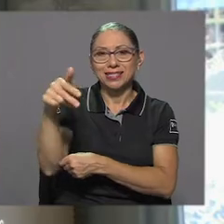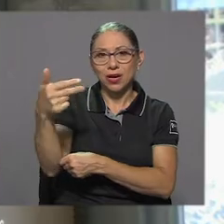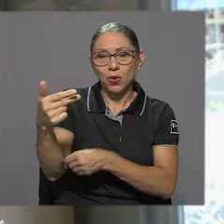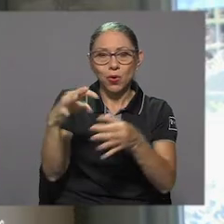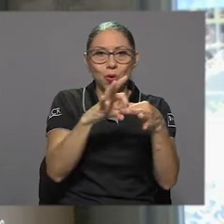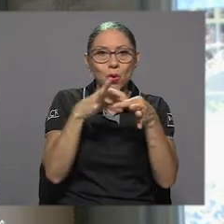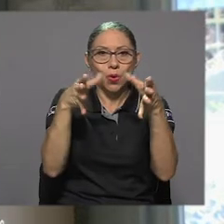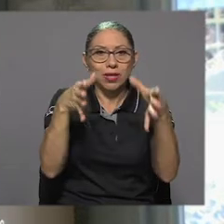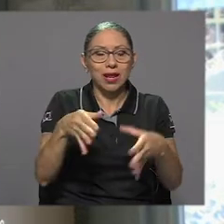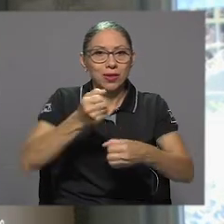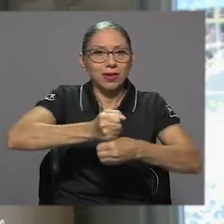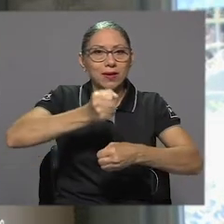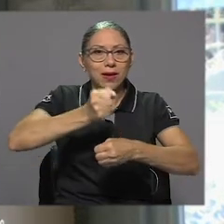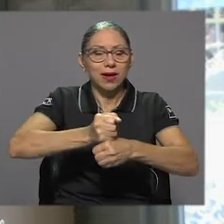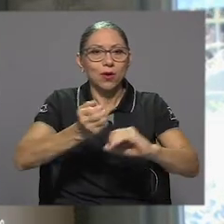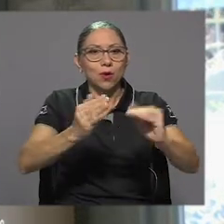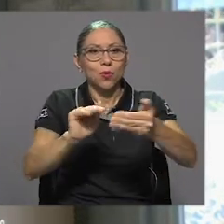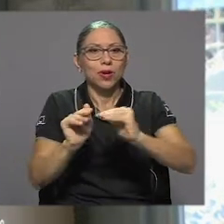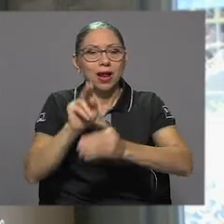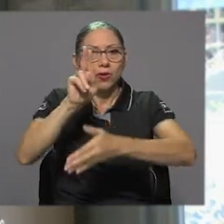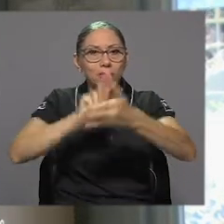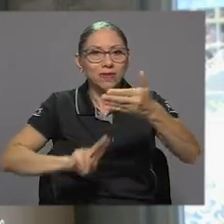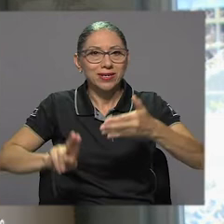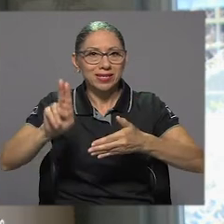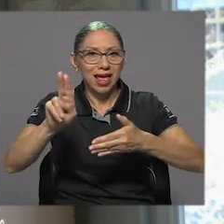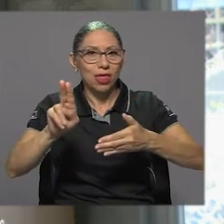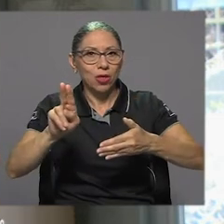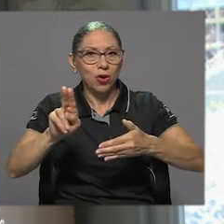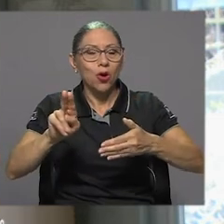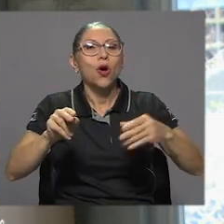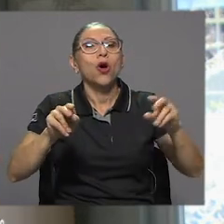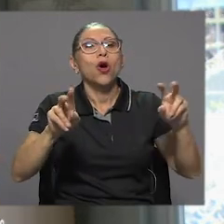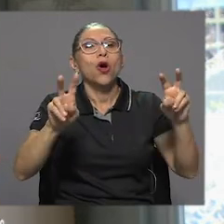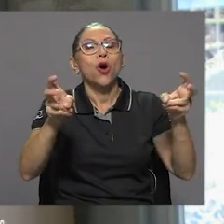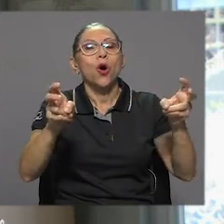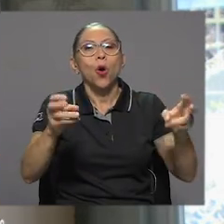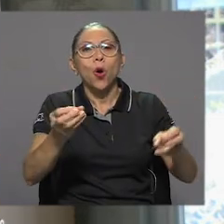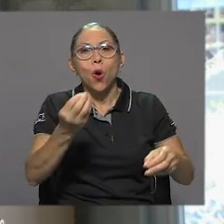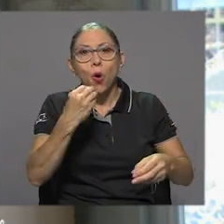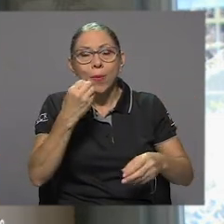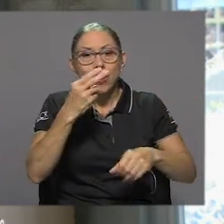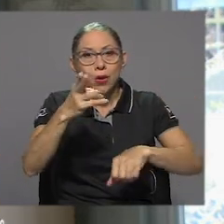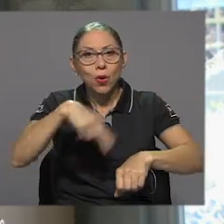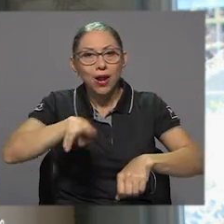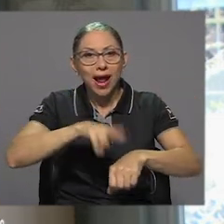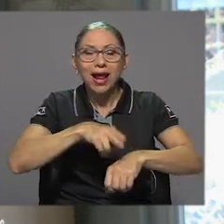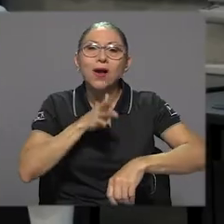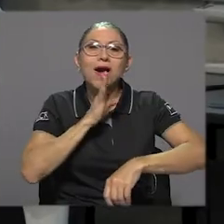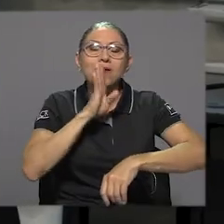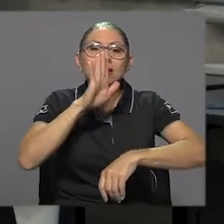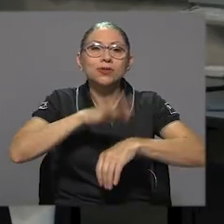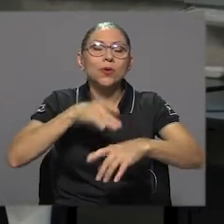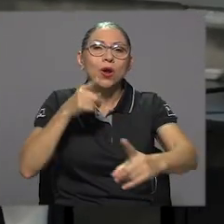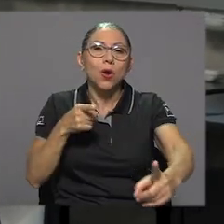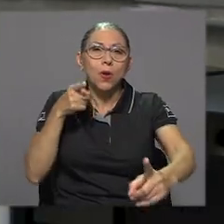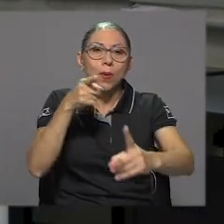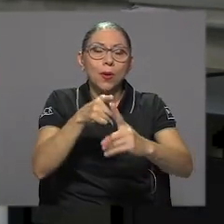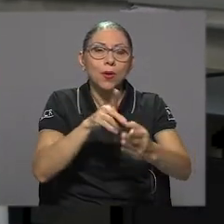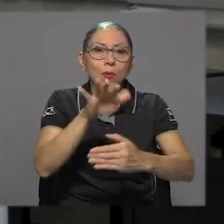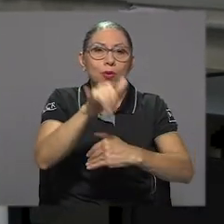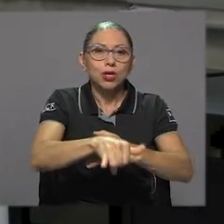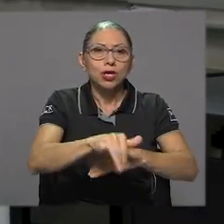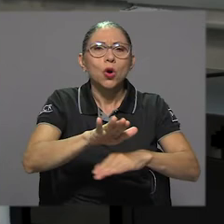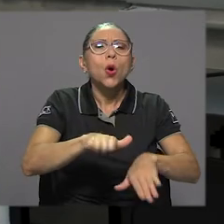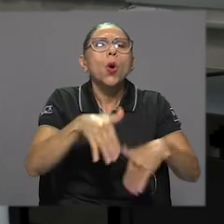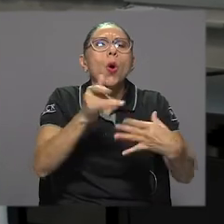Chacón, coordinadora del trabajo comunal universitario Comer Orgánico, comenta sobre el objetivo del proyecto